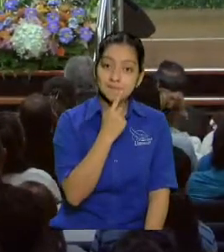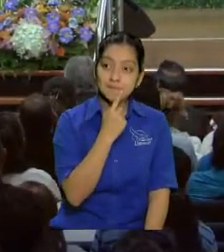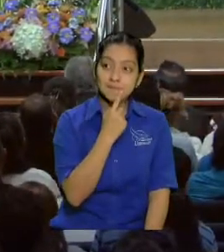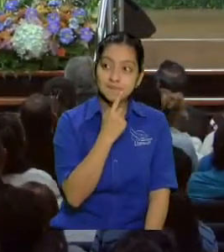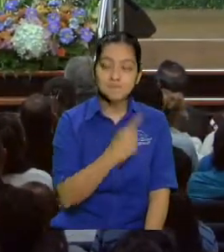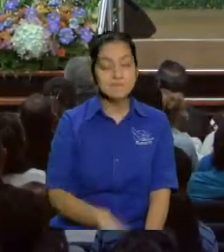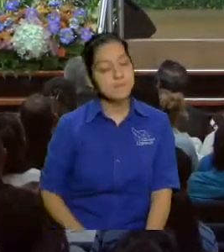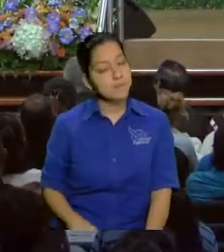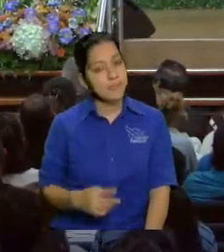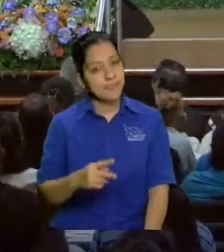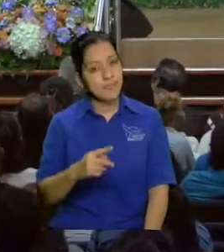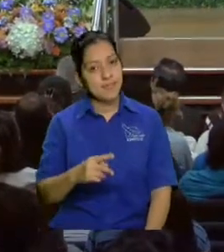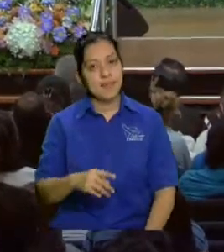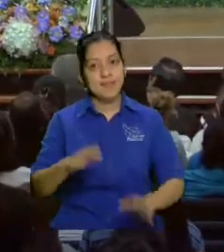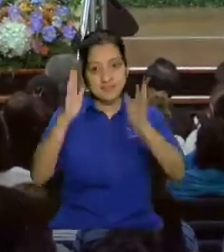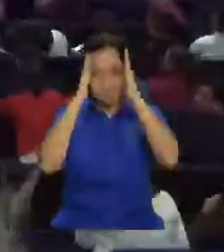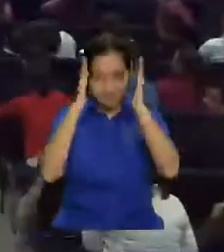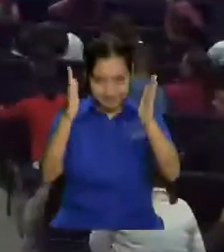mire óigame